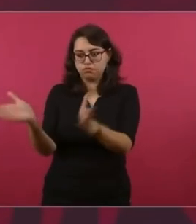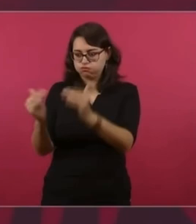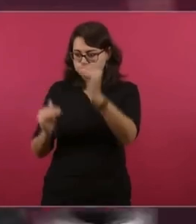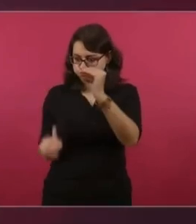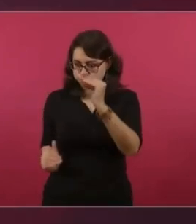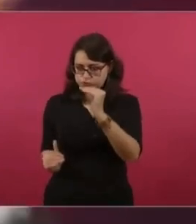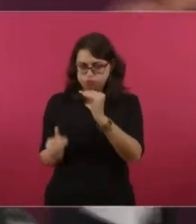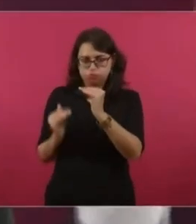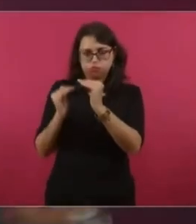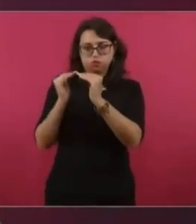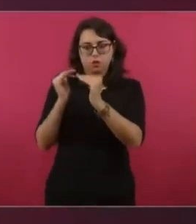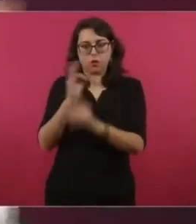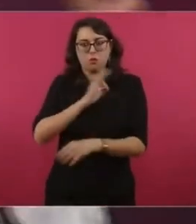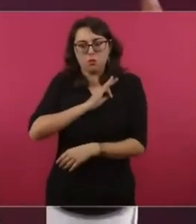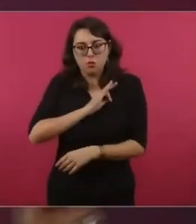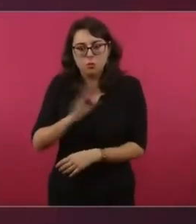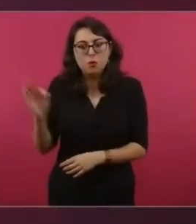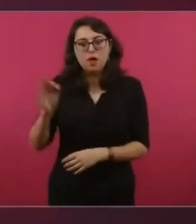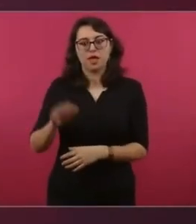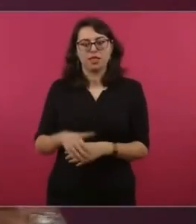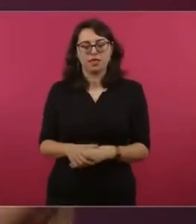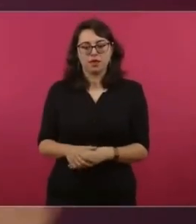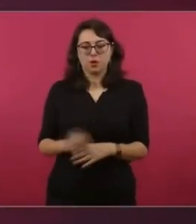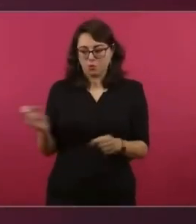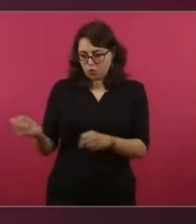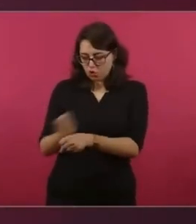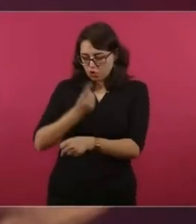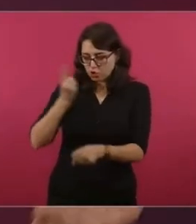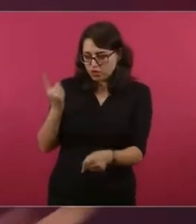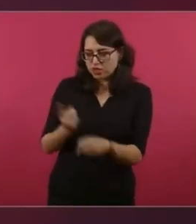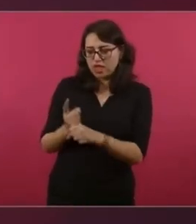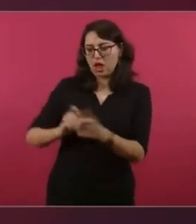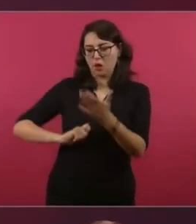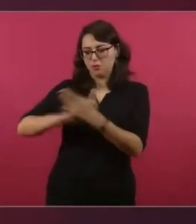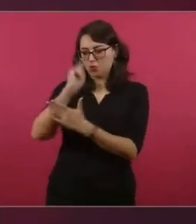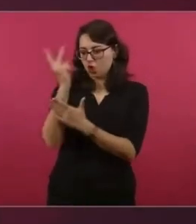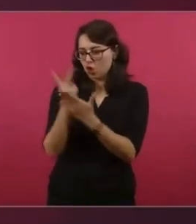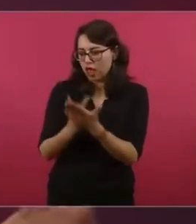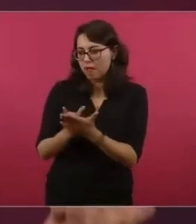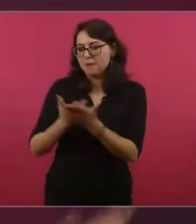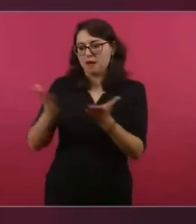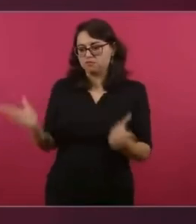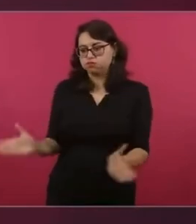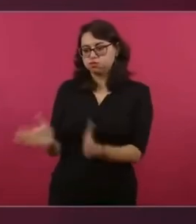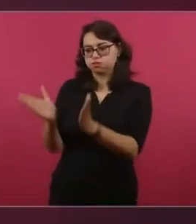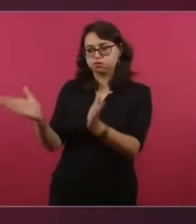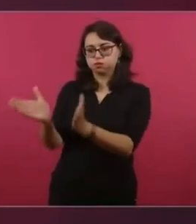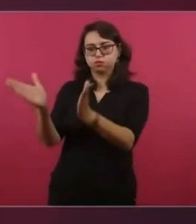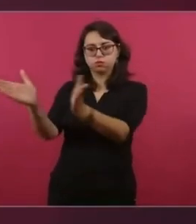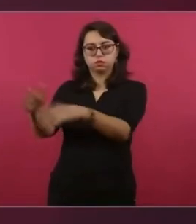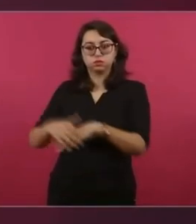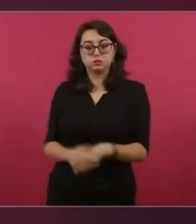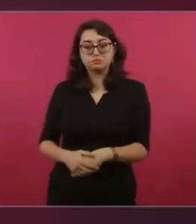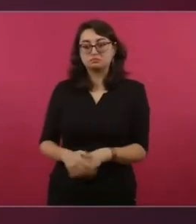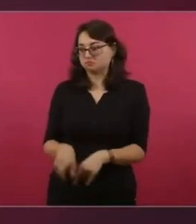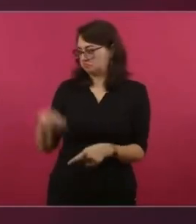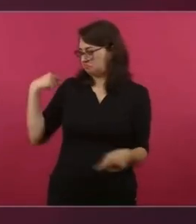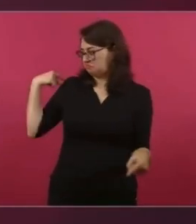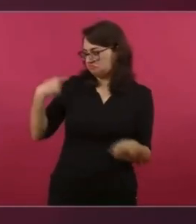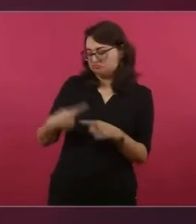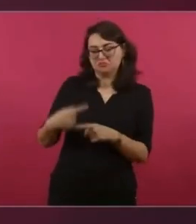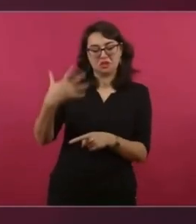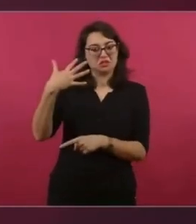Programas de bienestar que no se